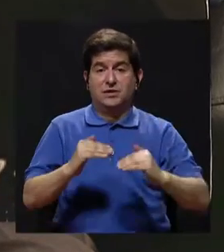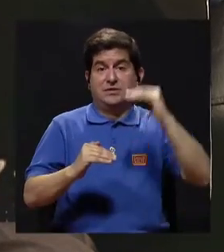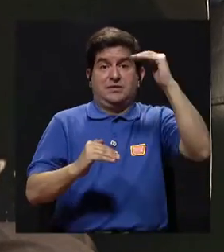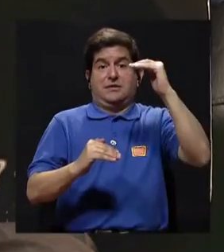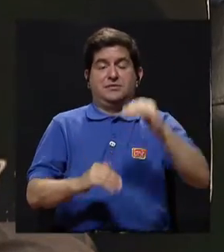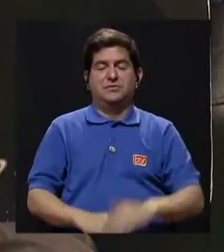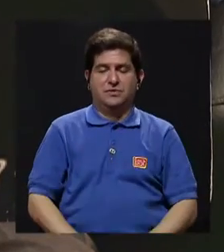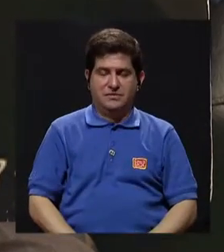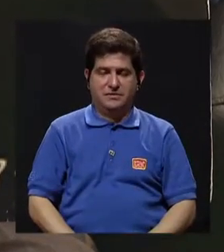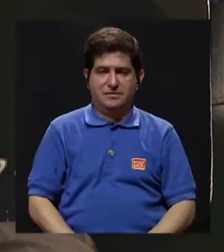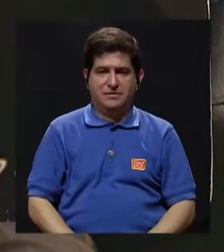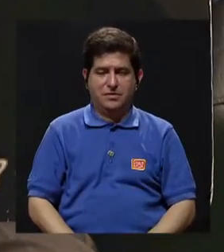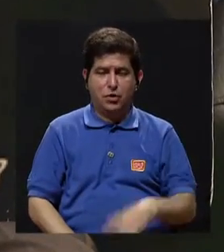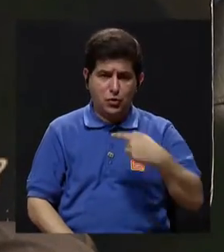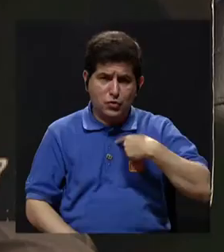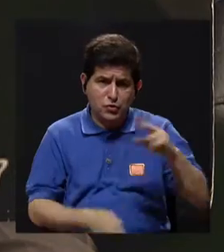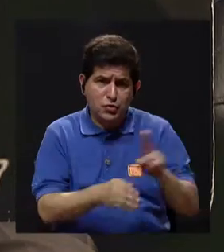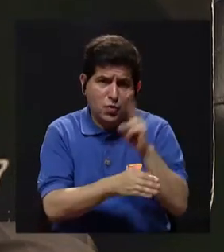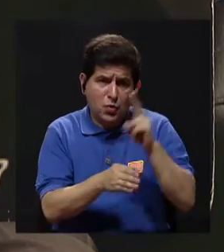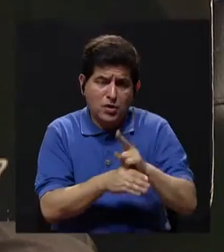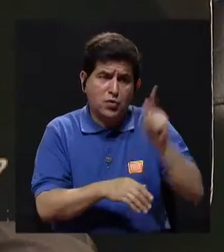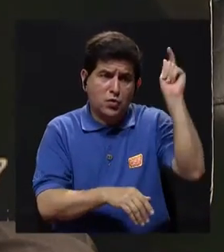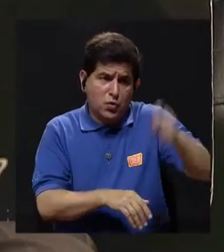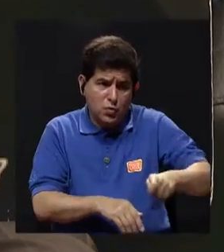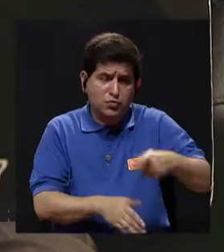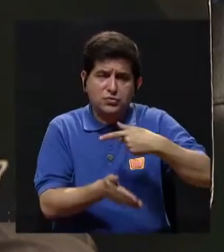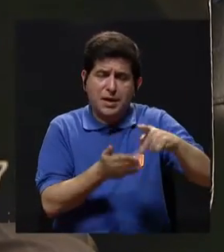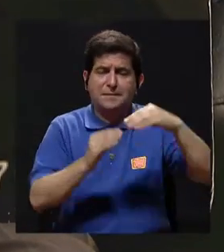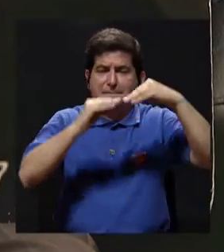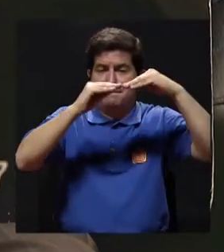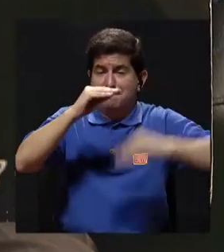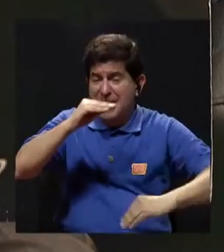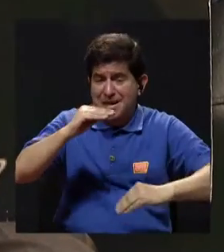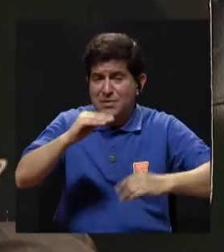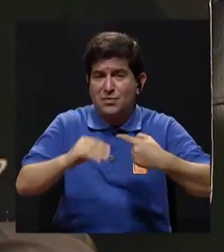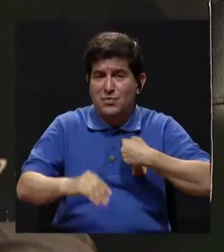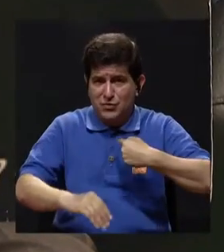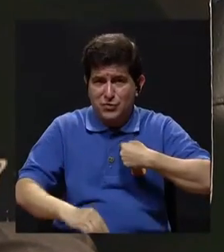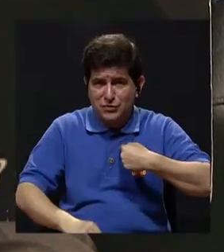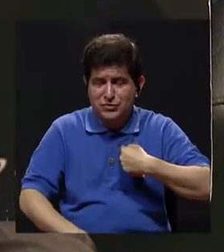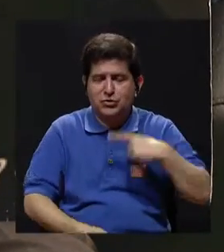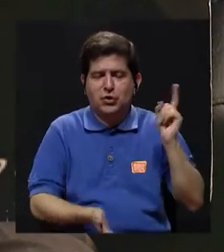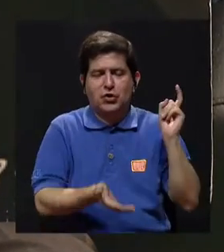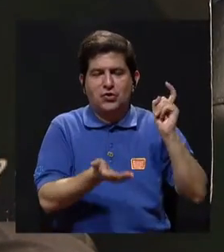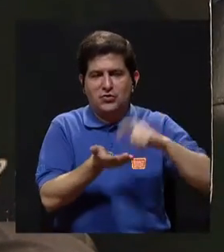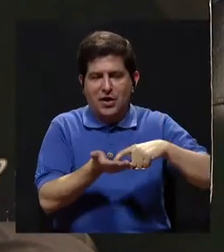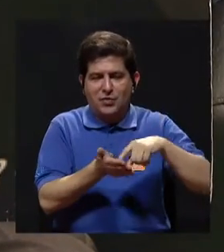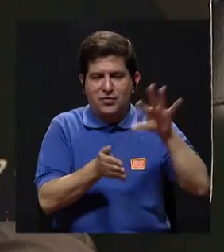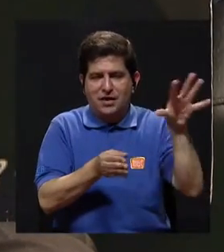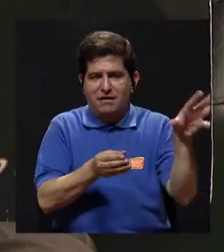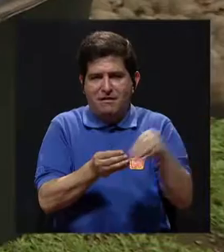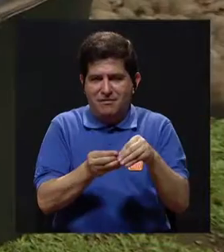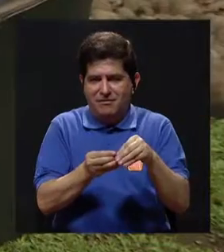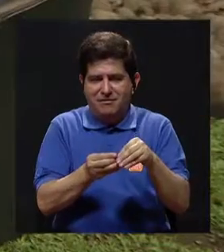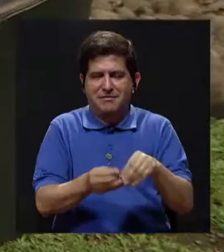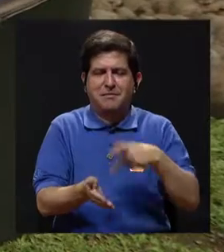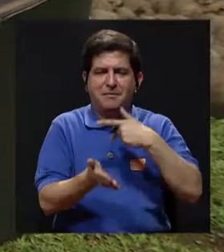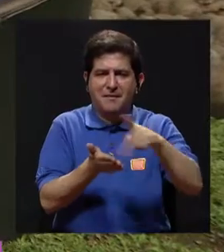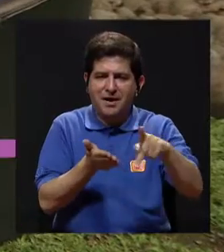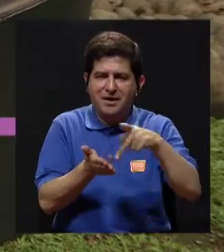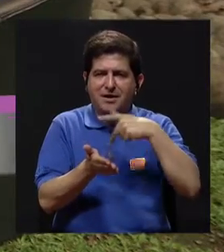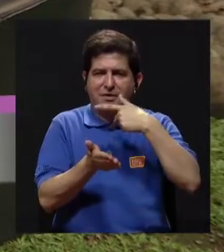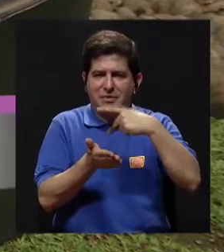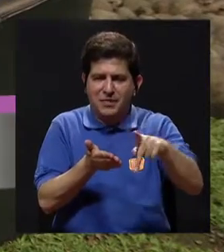por ciento. Entonces, quiere decir que yo cada vez que use la tarjeta de crédito y pago el mínimo, yo estoy endeudándome. Estoy pagando